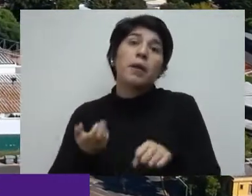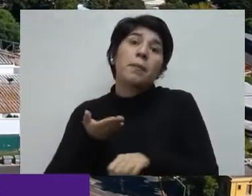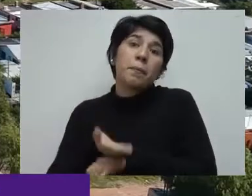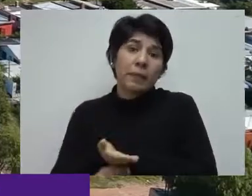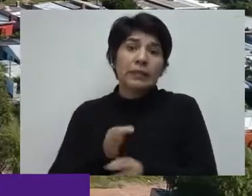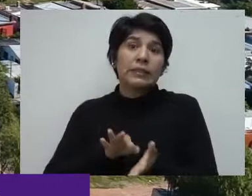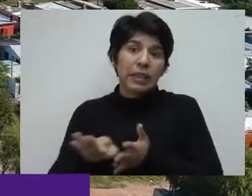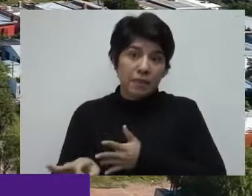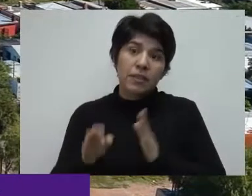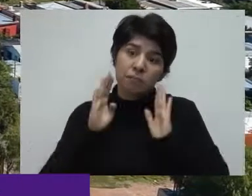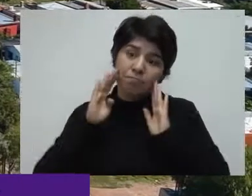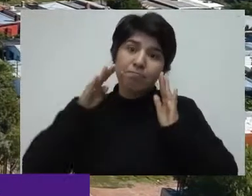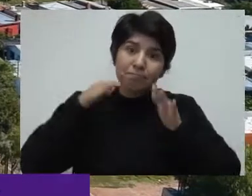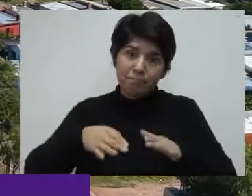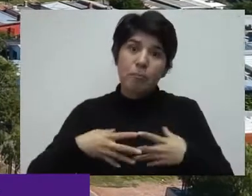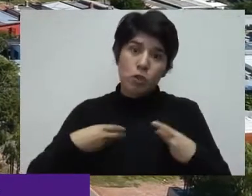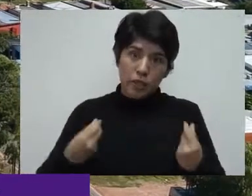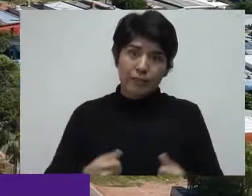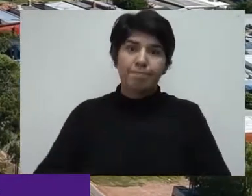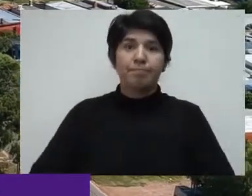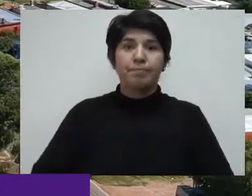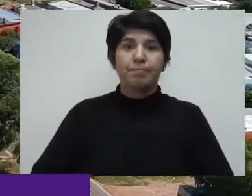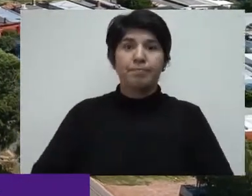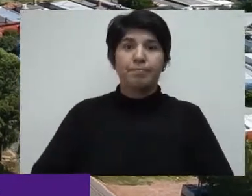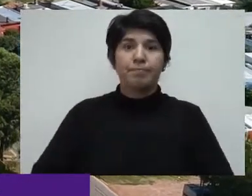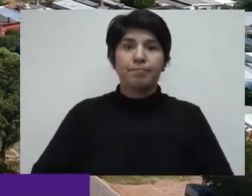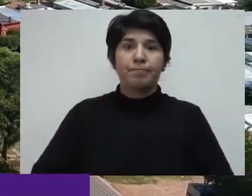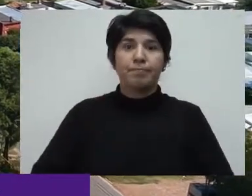por WhatsApp, poder solicitar la contención emocional que también se les brinda.